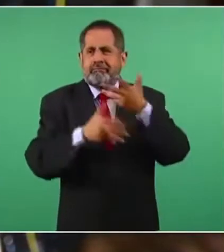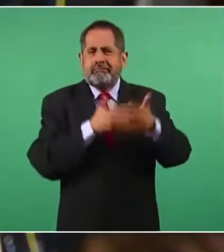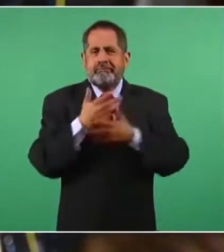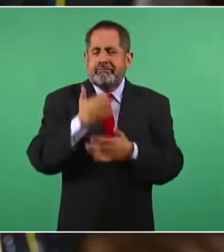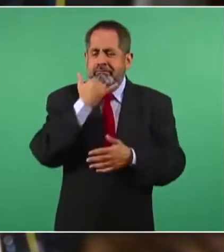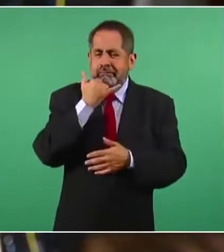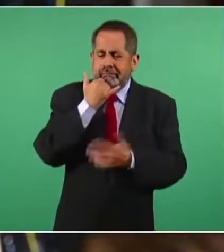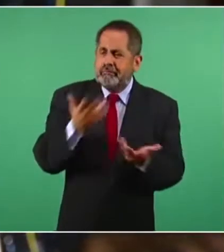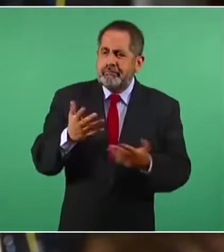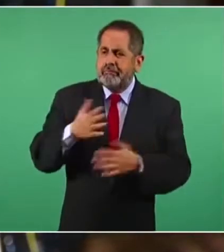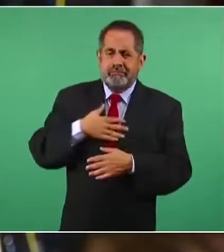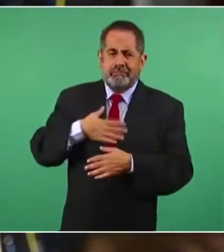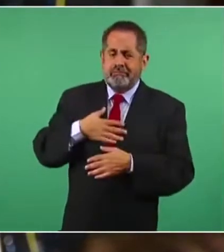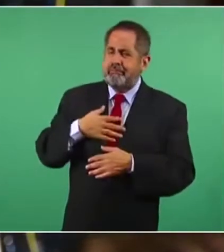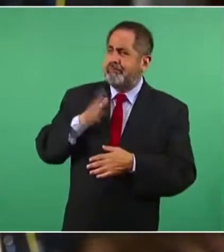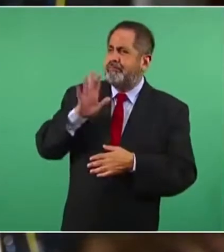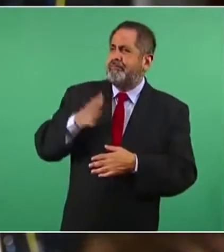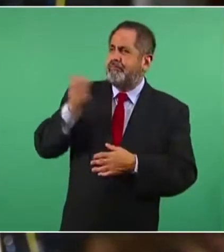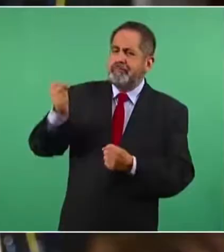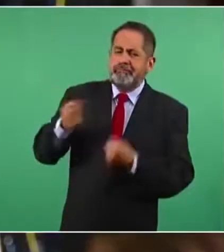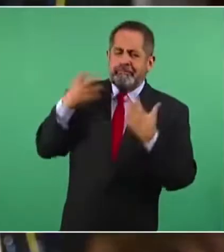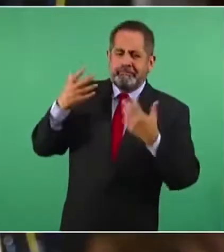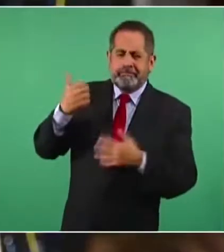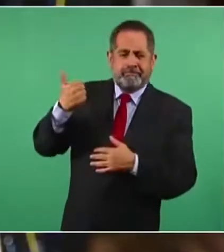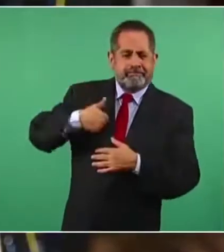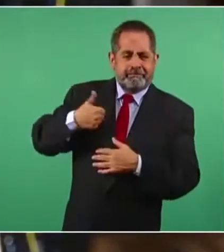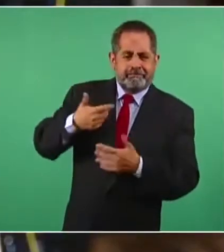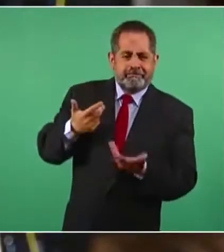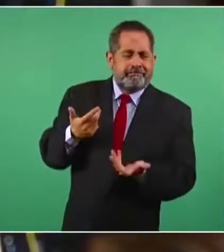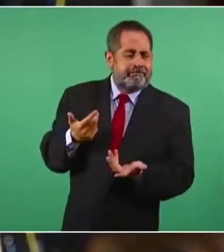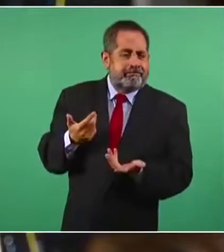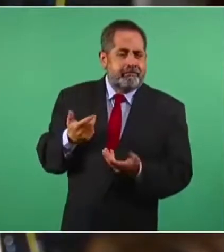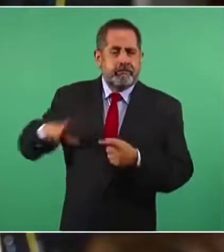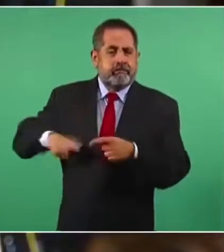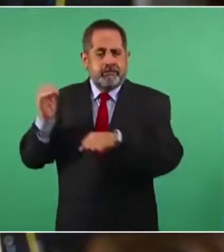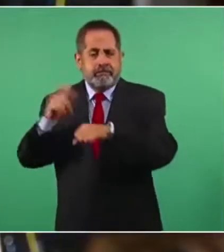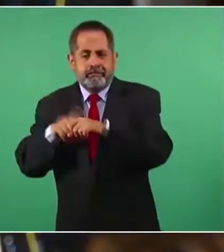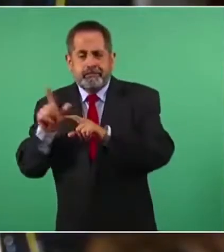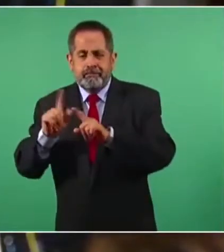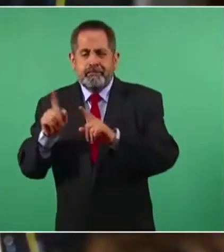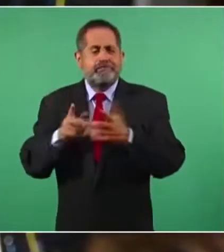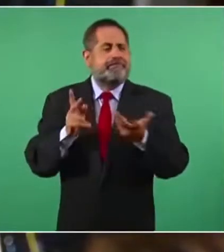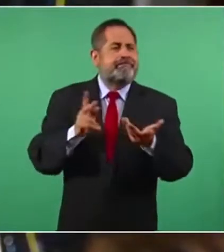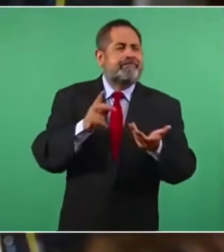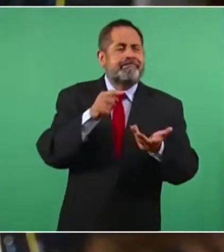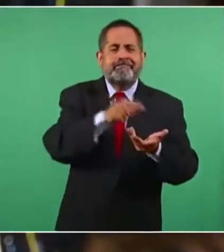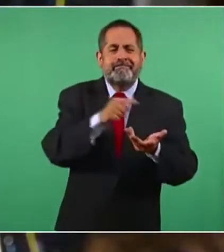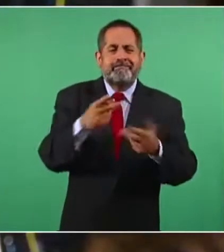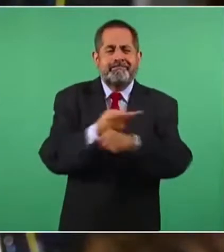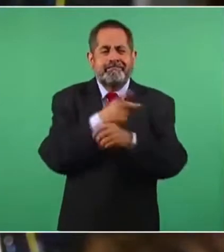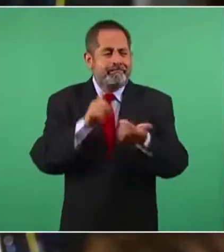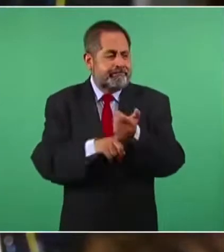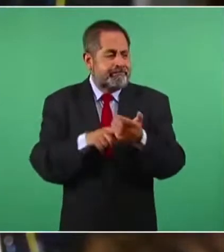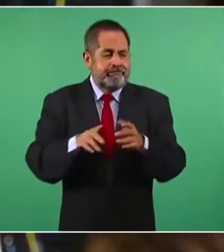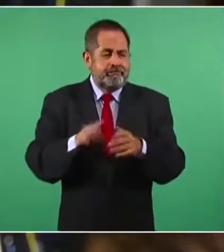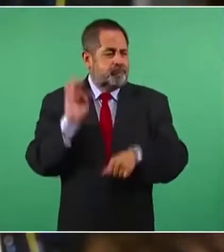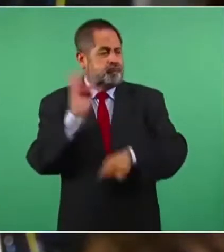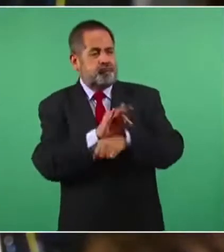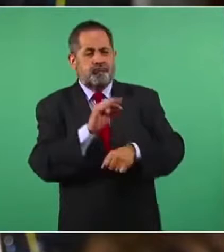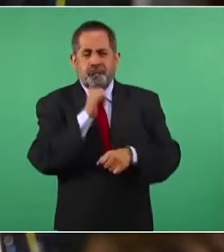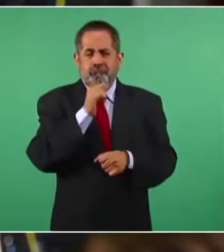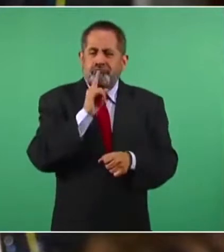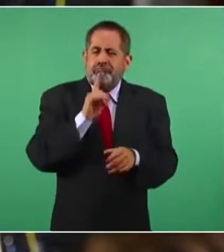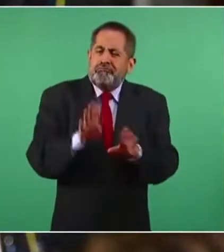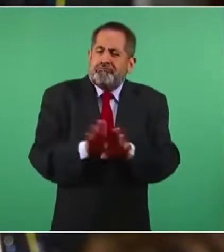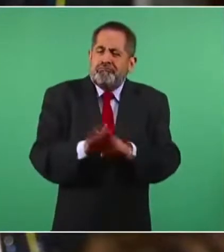es que se sienten pues un tanto abandonados, pues no como tal por el gobierno federal, pero sí como lo que tiene que ver con este tipo de decretos y que